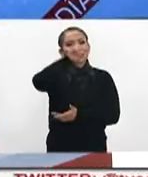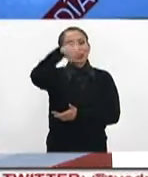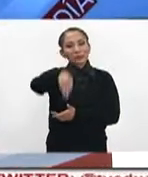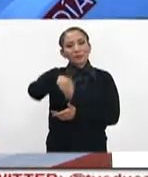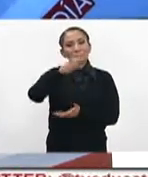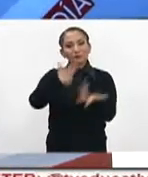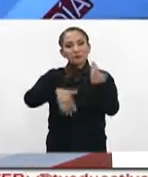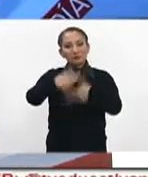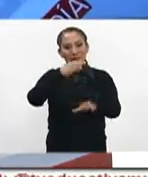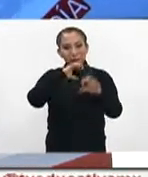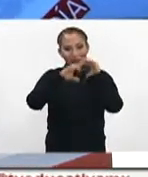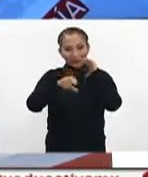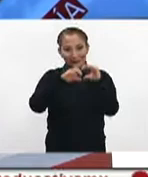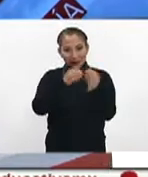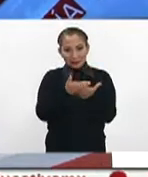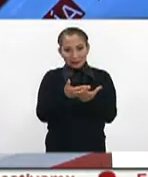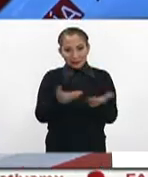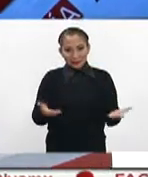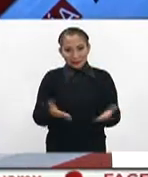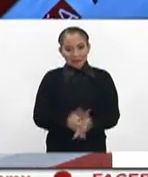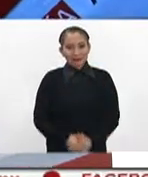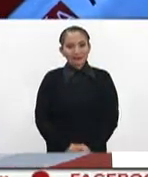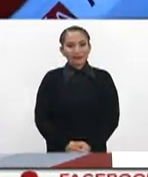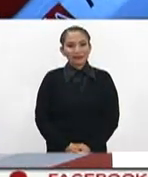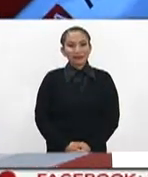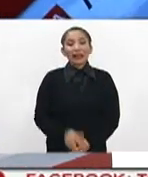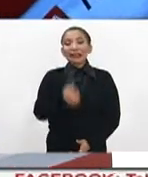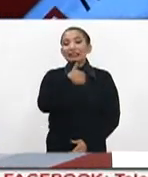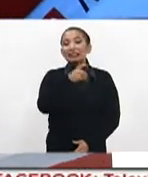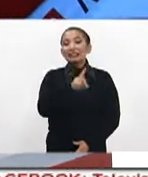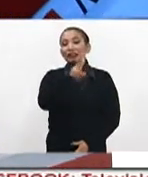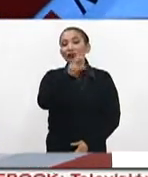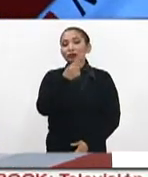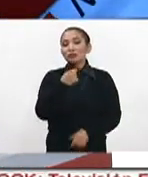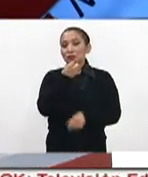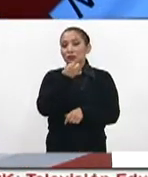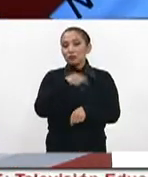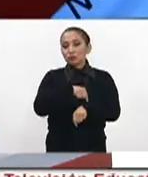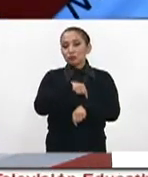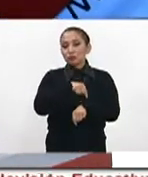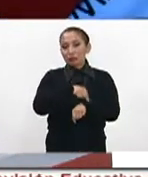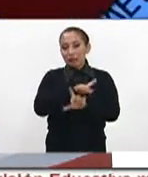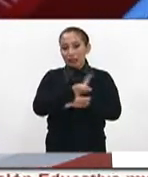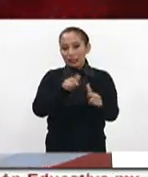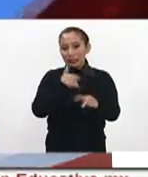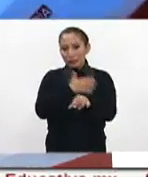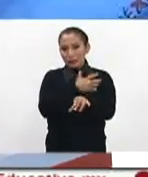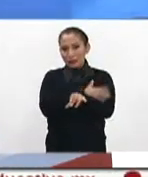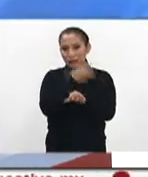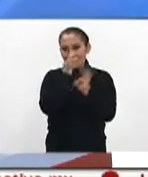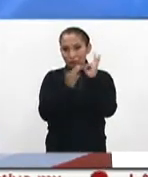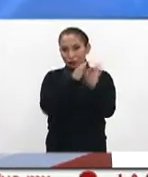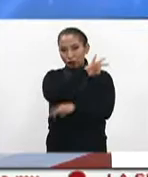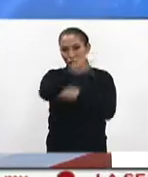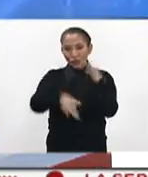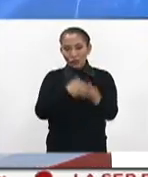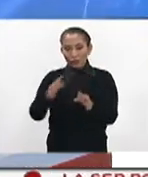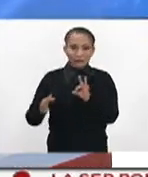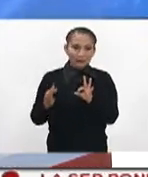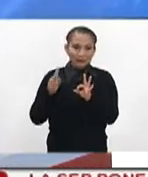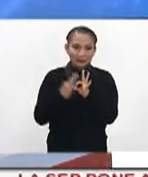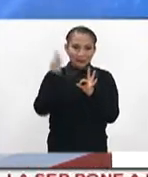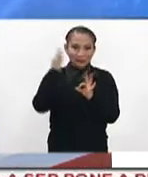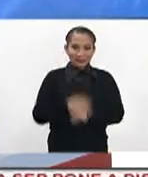la lengua de señas mexicana. Nos permite comunicarnos también con ustedes. las seis con treinta y dos minutos. Estamos listos. Acompáñenos. Este es informativo. Le tenemos la